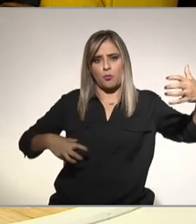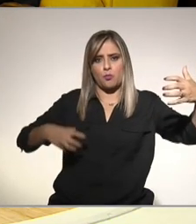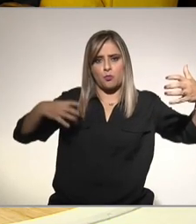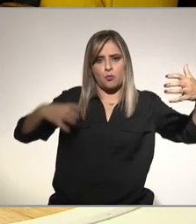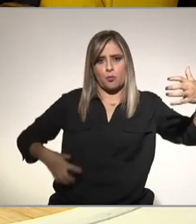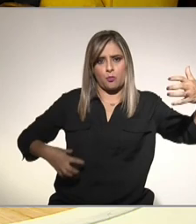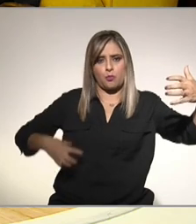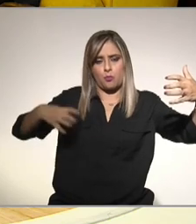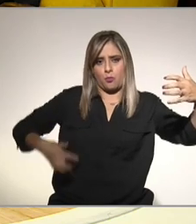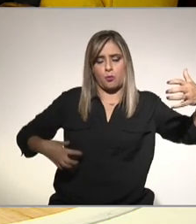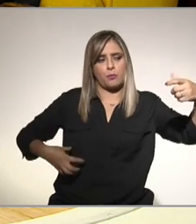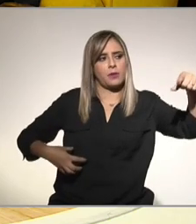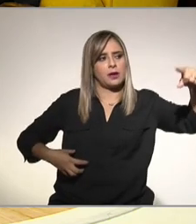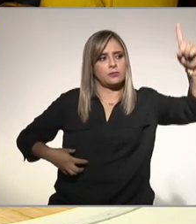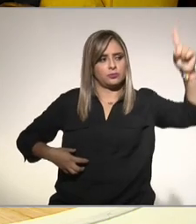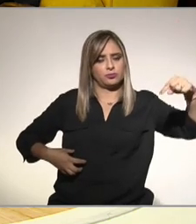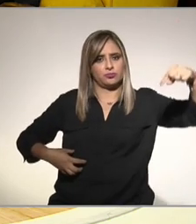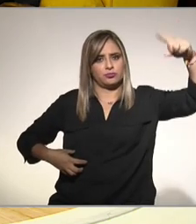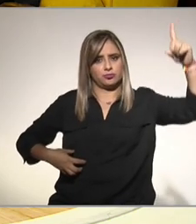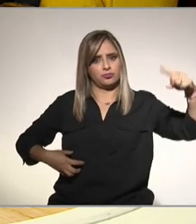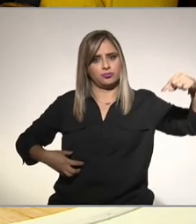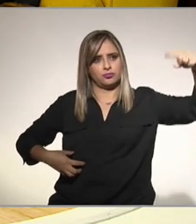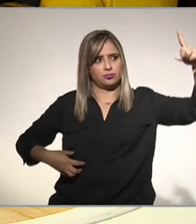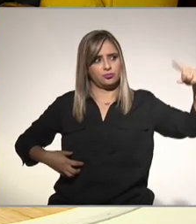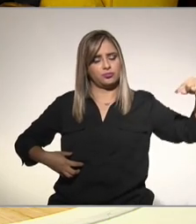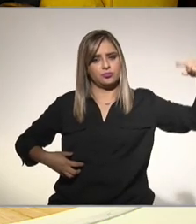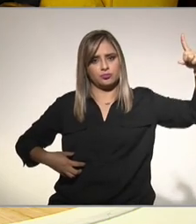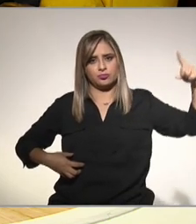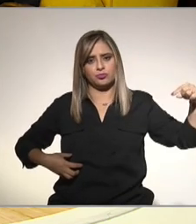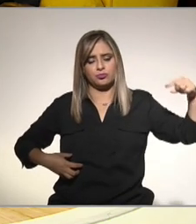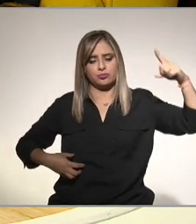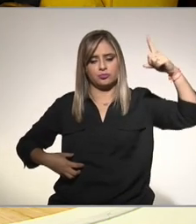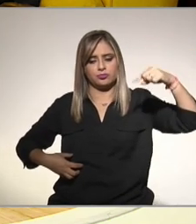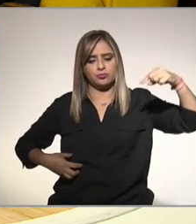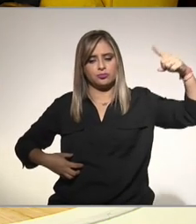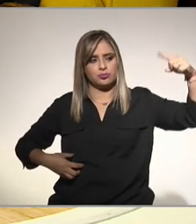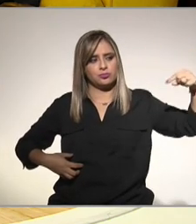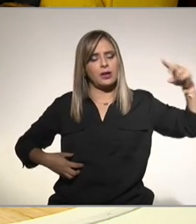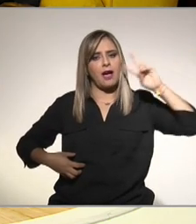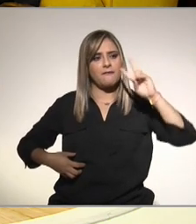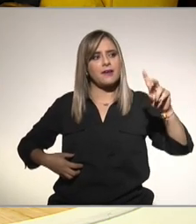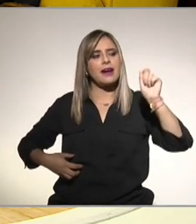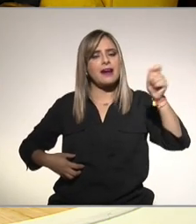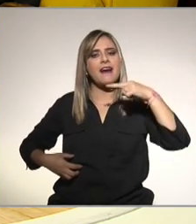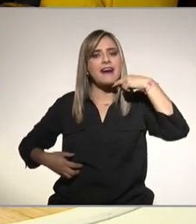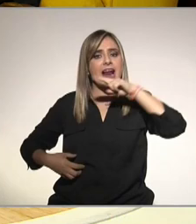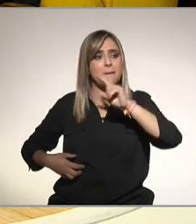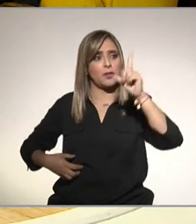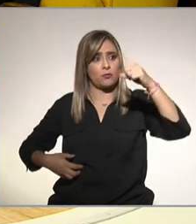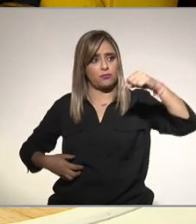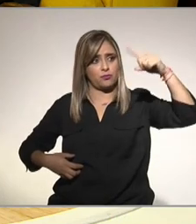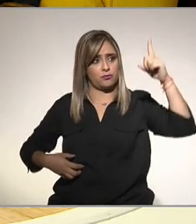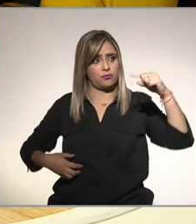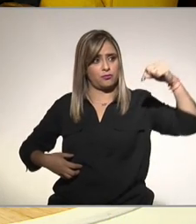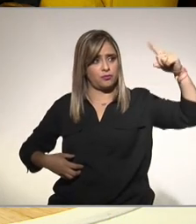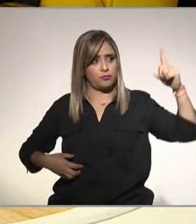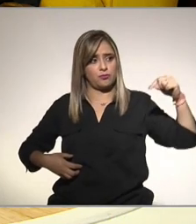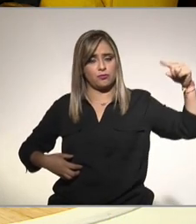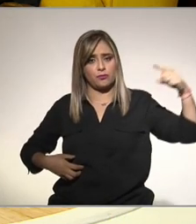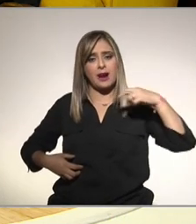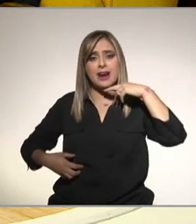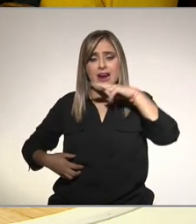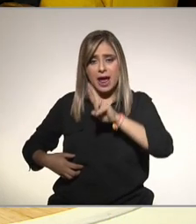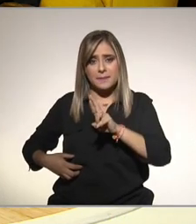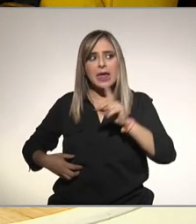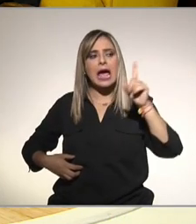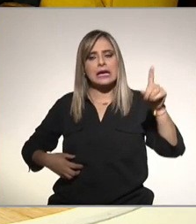equipo lo va a medir mediante ultrasonido en tiempo real y va a ver qué tan rápido esa onda va y regresa y